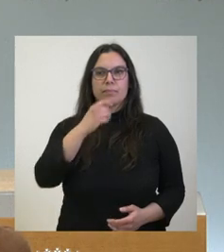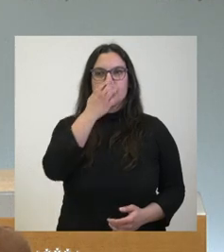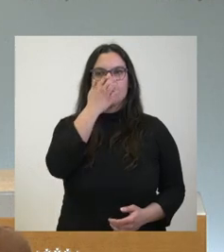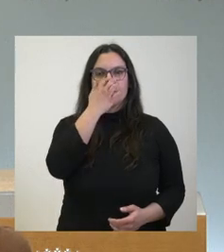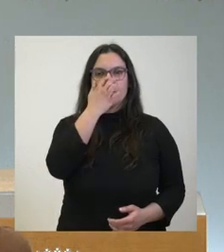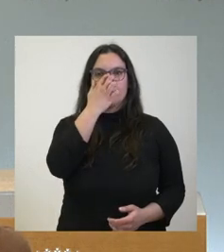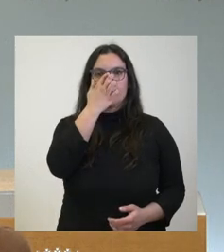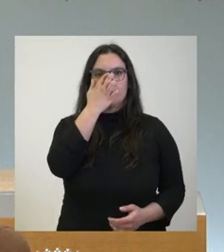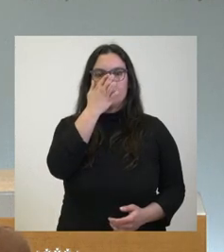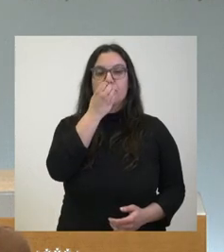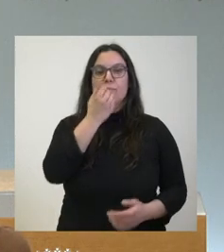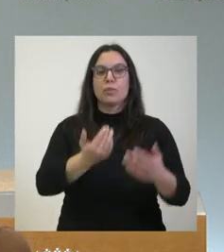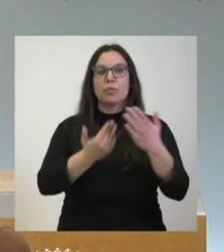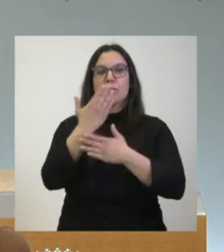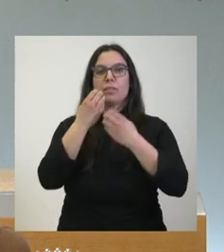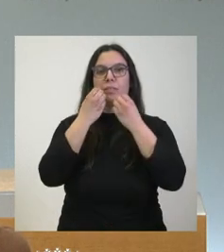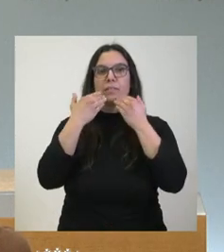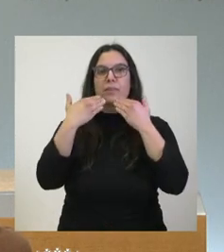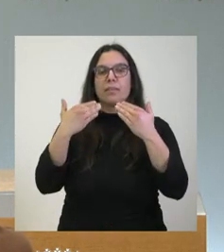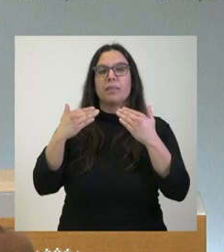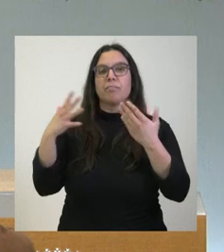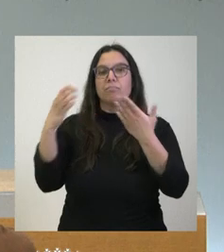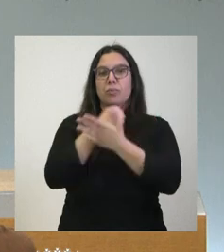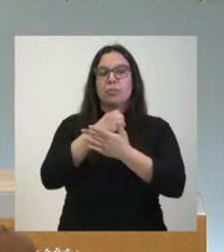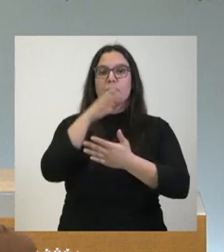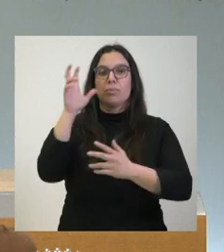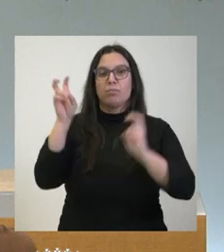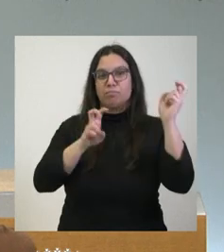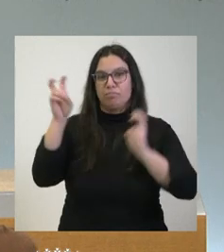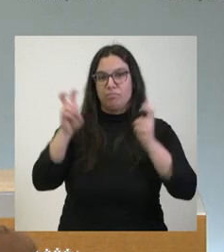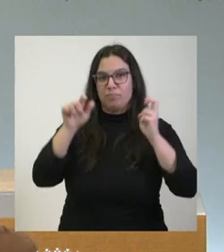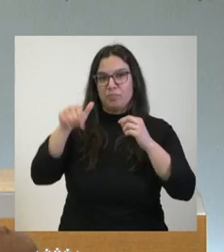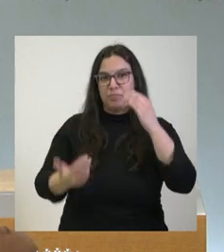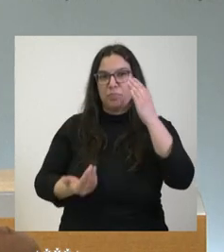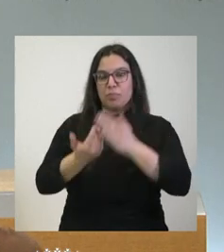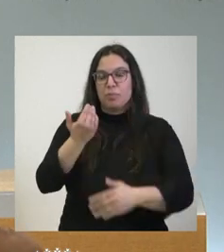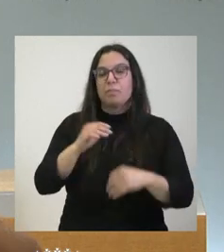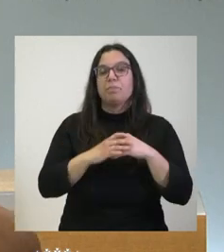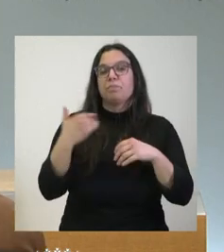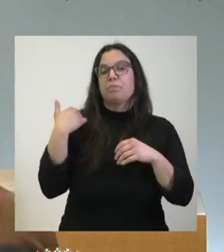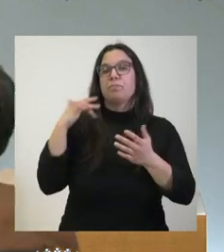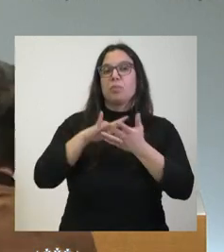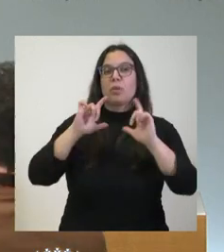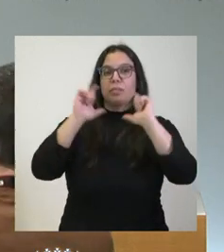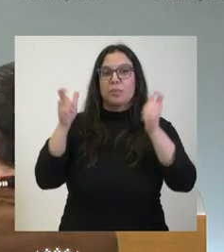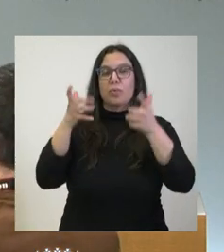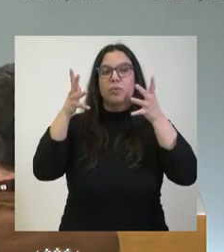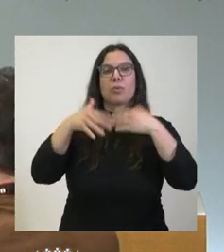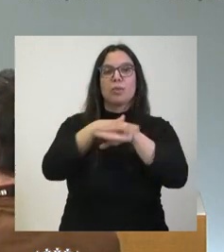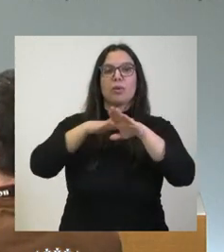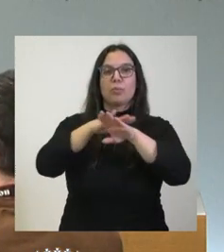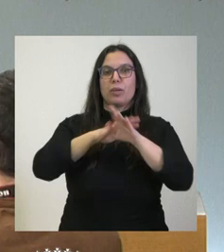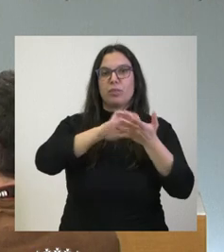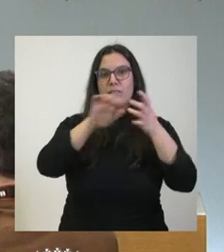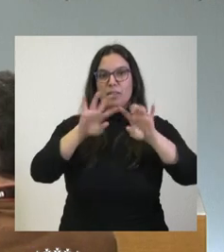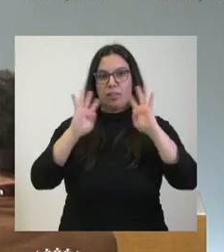Muy buenos días y muchas gracias a todos ustedes por su presencia hoy aquí esta mañana, en la que hemos tenido también una reunión del Consejo de Gobierno de Castilla